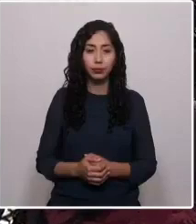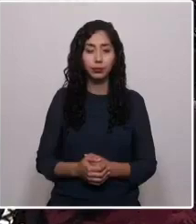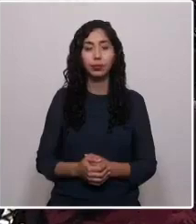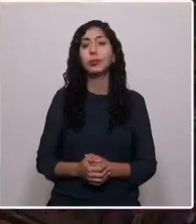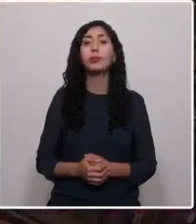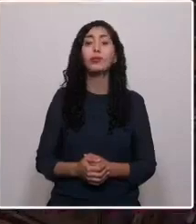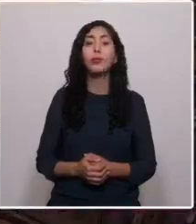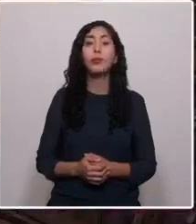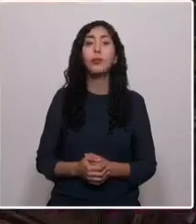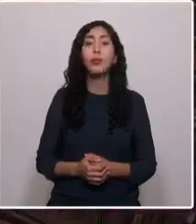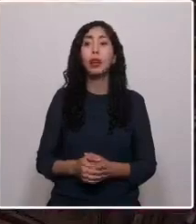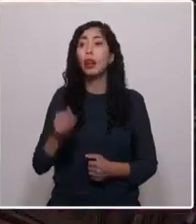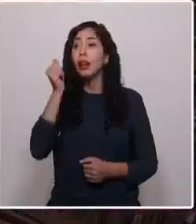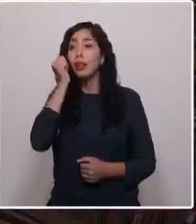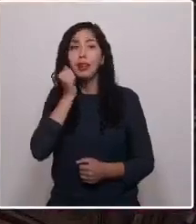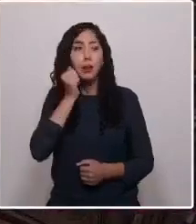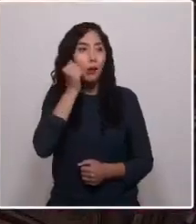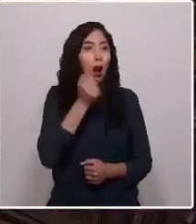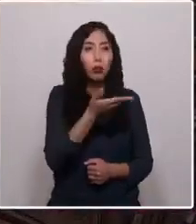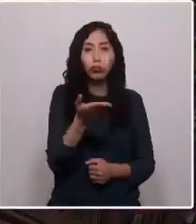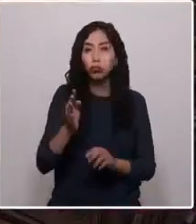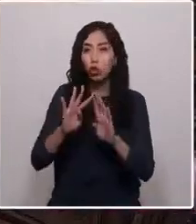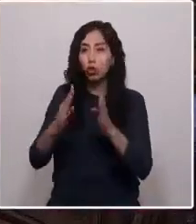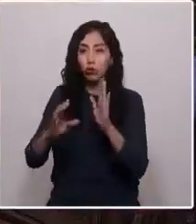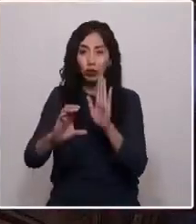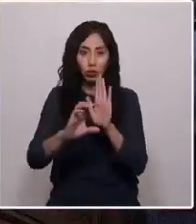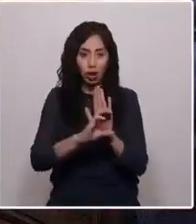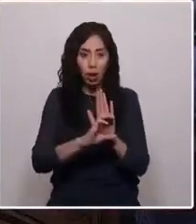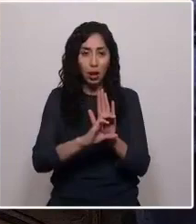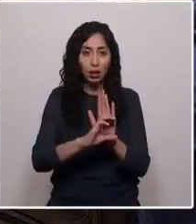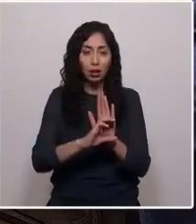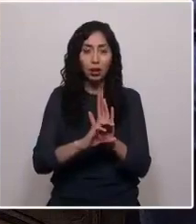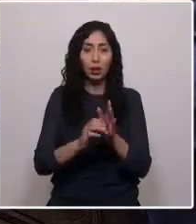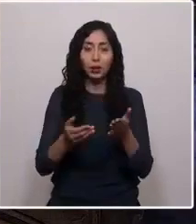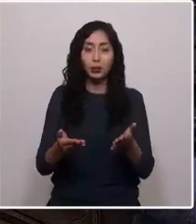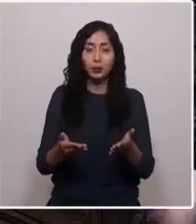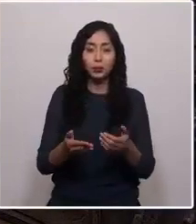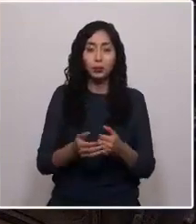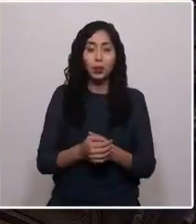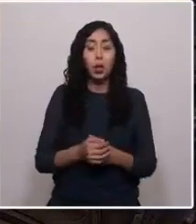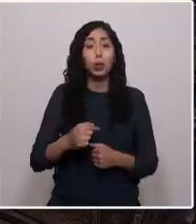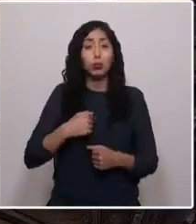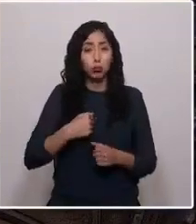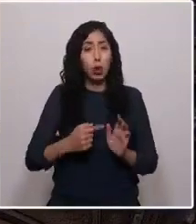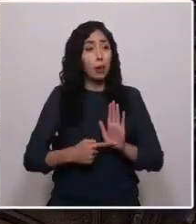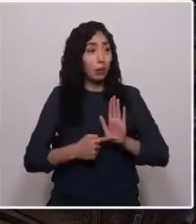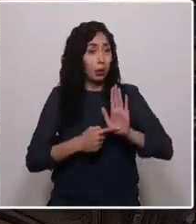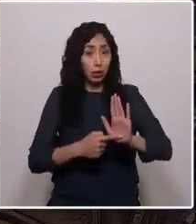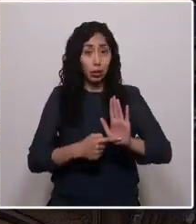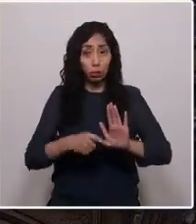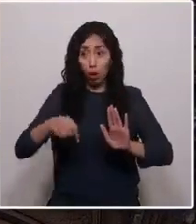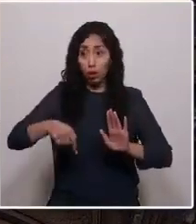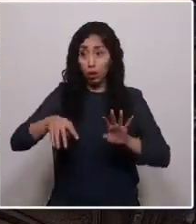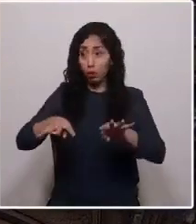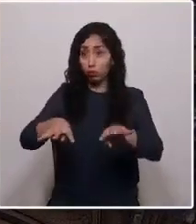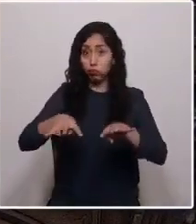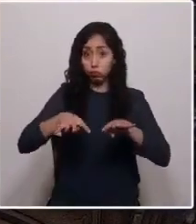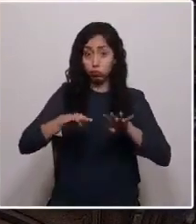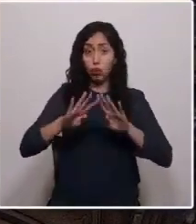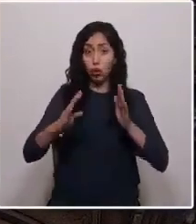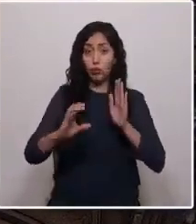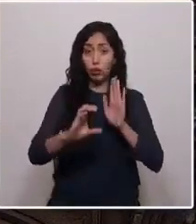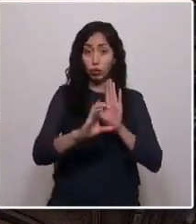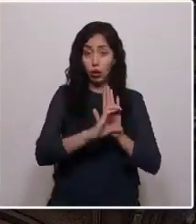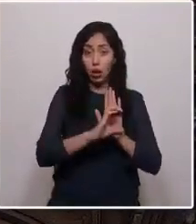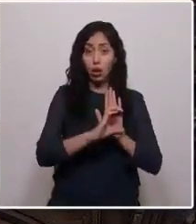Estimadas y estimados convencionales constituyentes, me presento ante esta Asamblea de la Convención Nacional